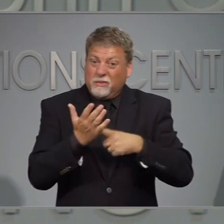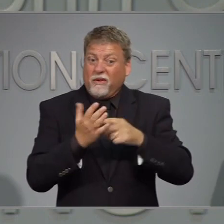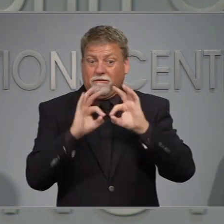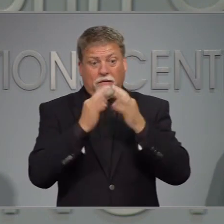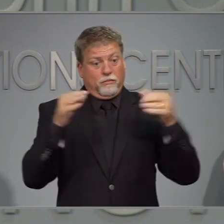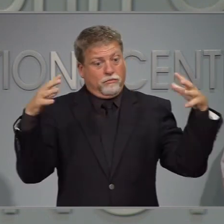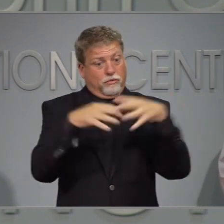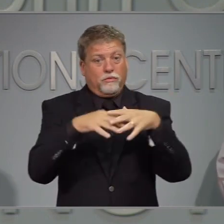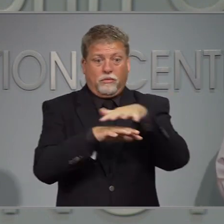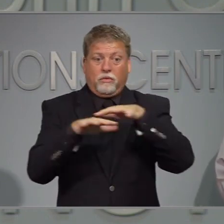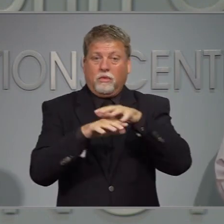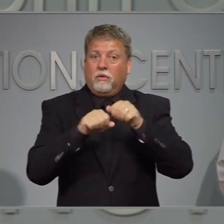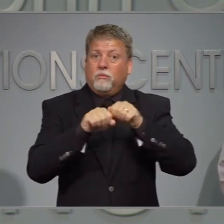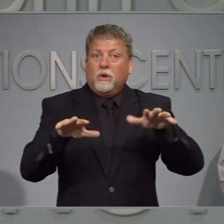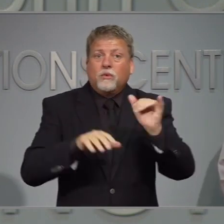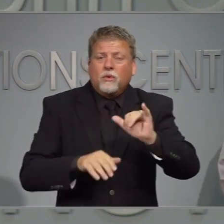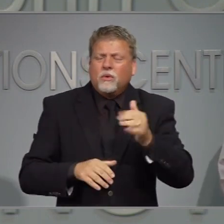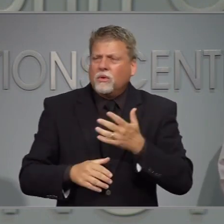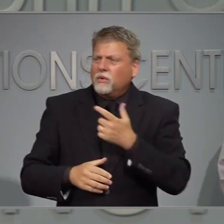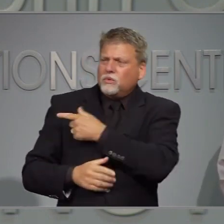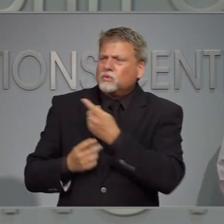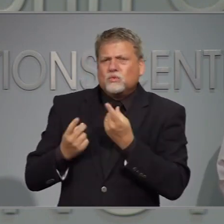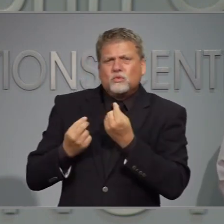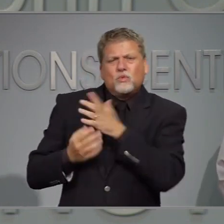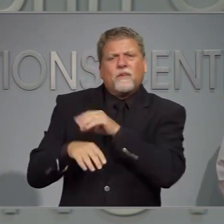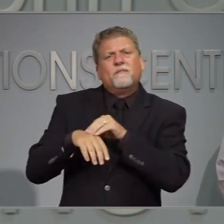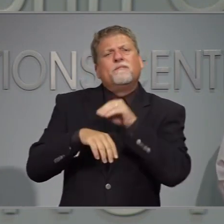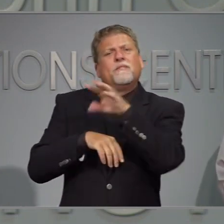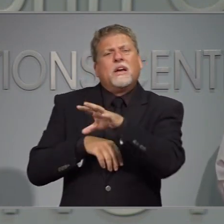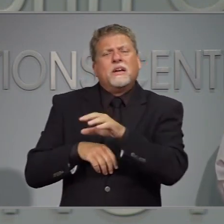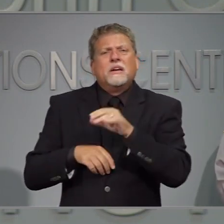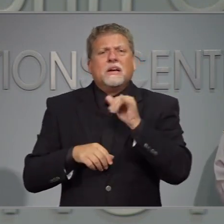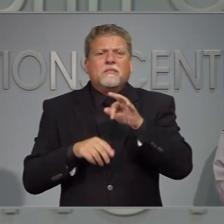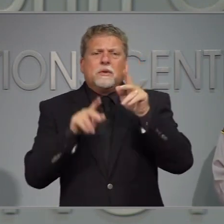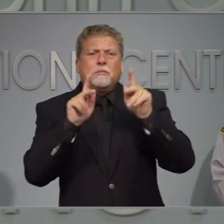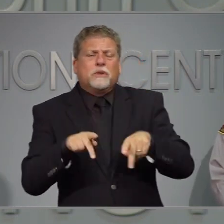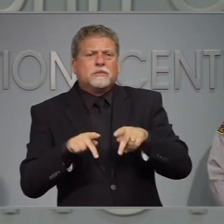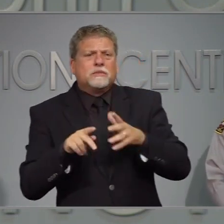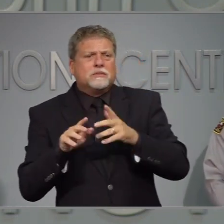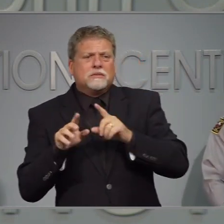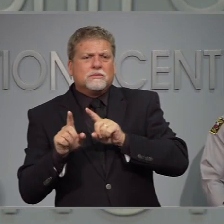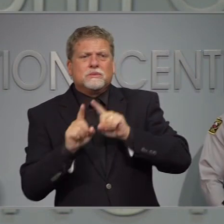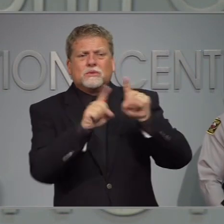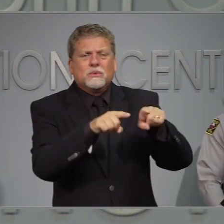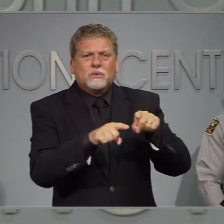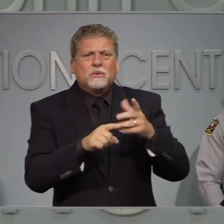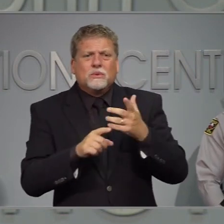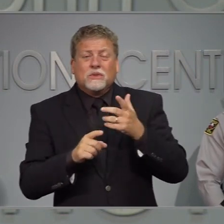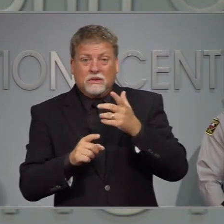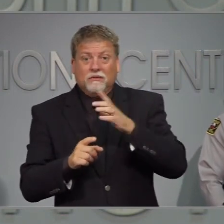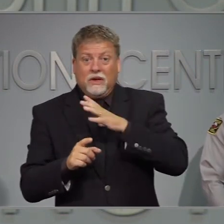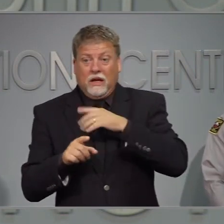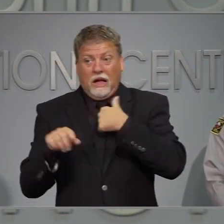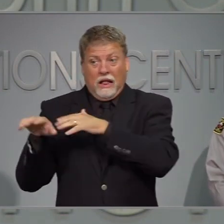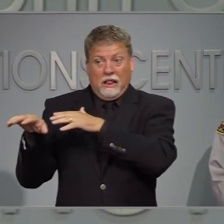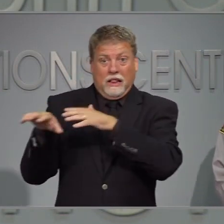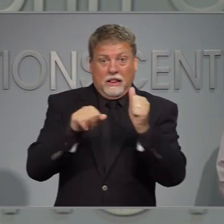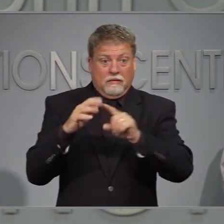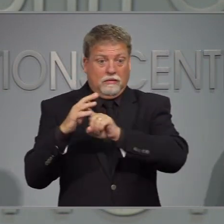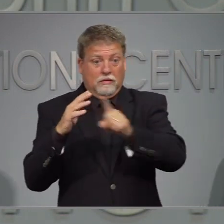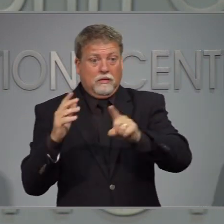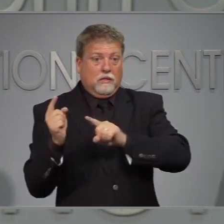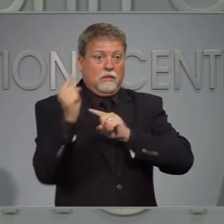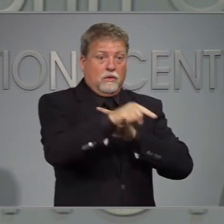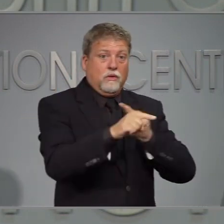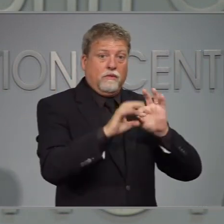Están afectadas, cuál es la recomendación para las personas que va a evacuar cuando están cerca de una cuarentena tiene que